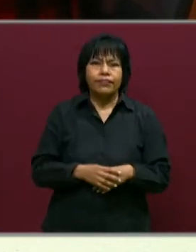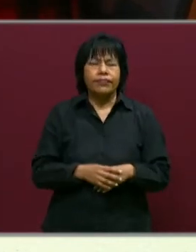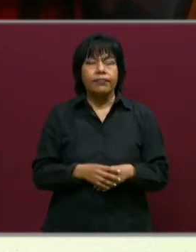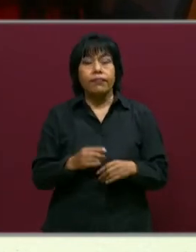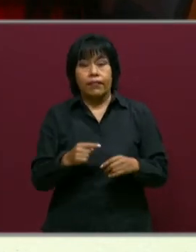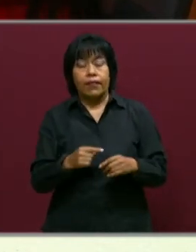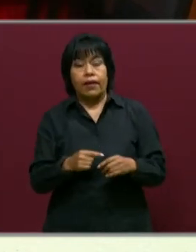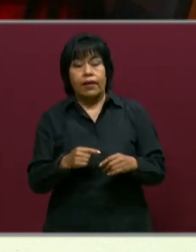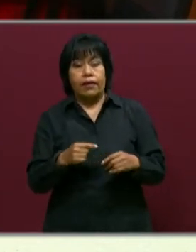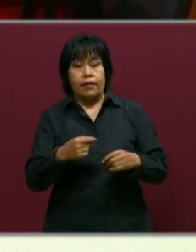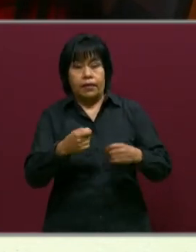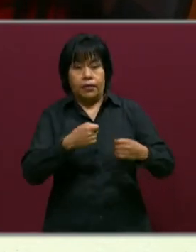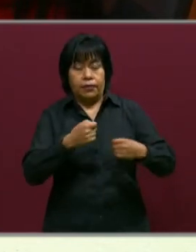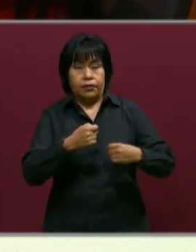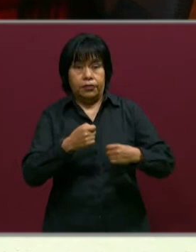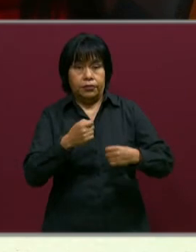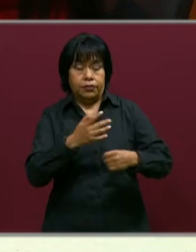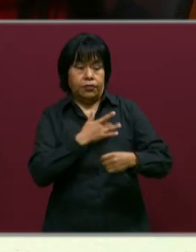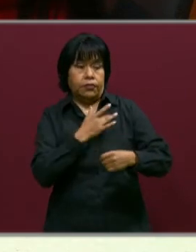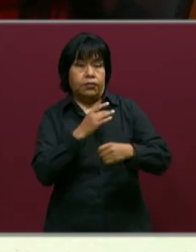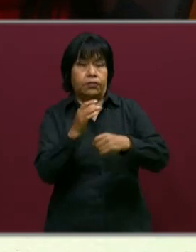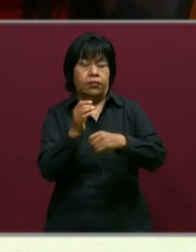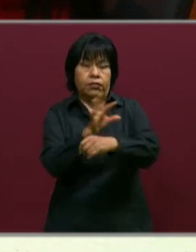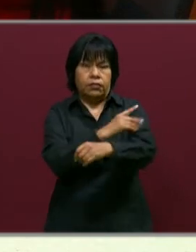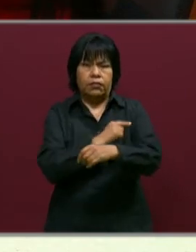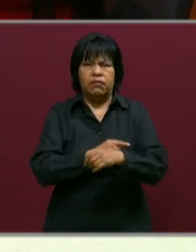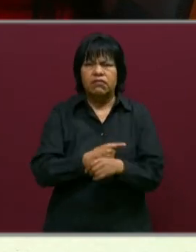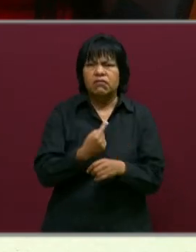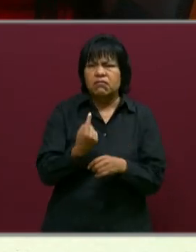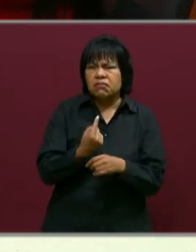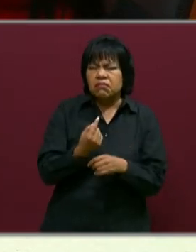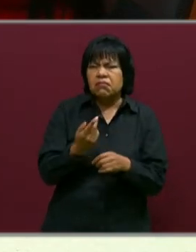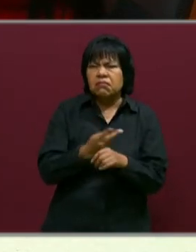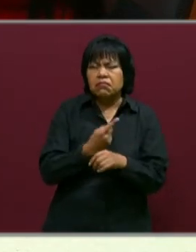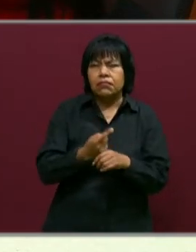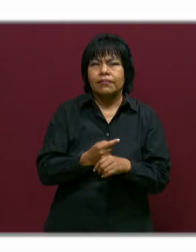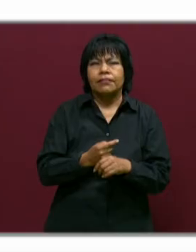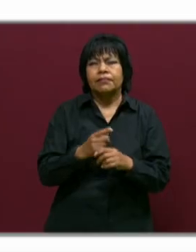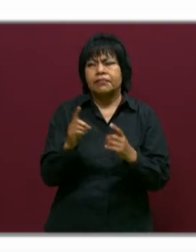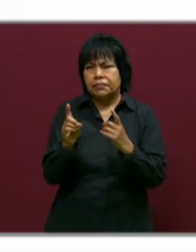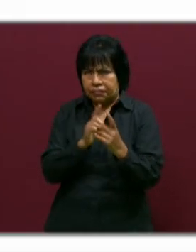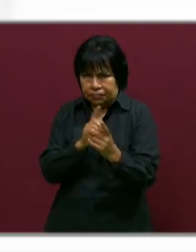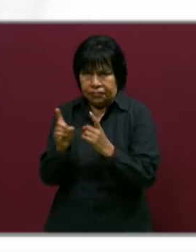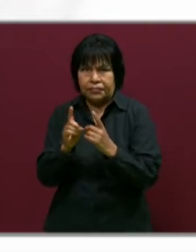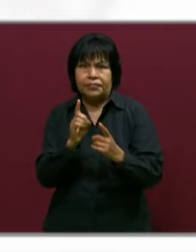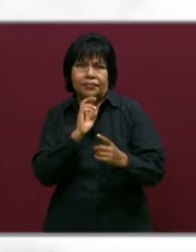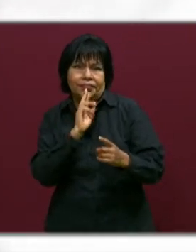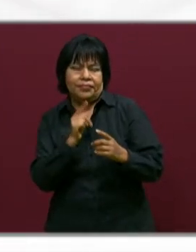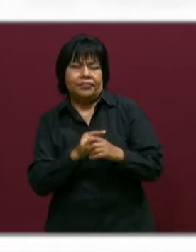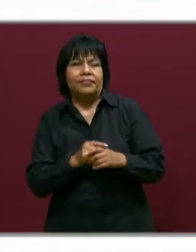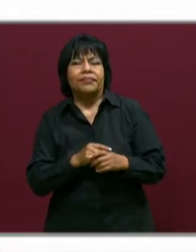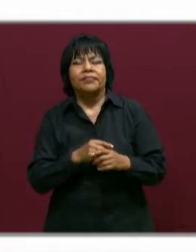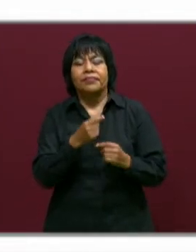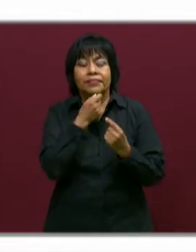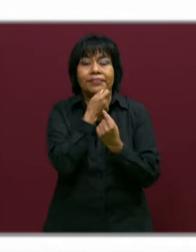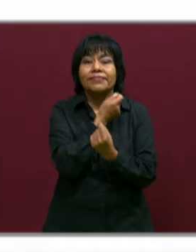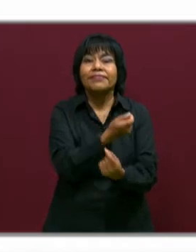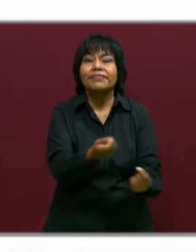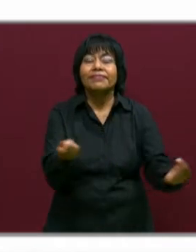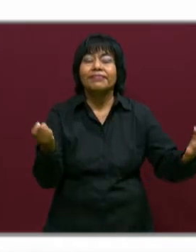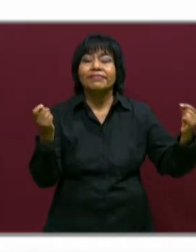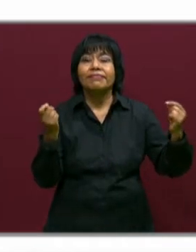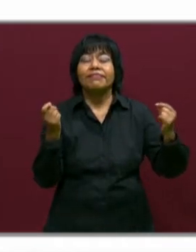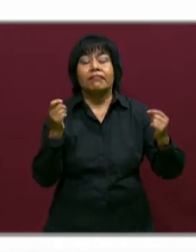regulación de las emociones nos va a permitir socializar, bueno, en el caso de los niños, y